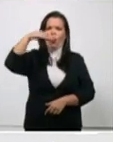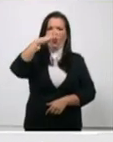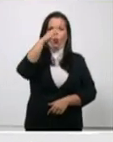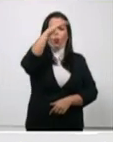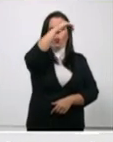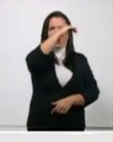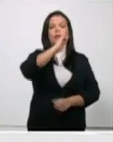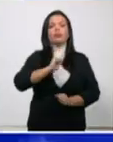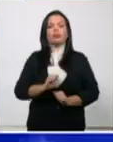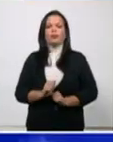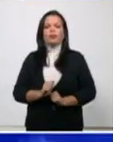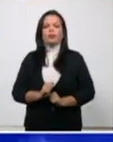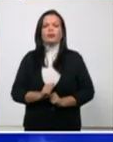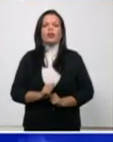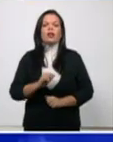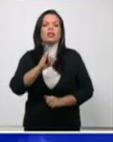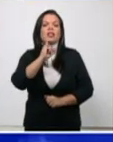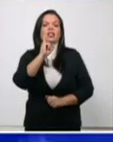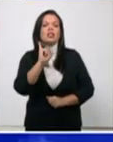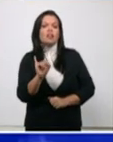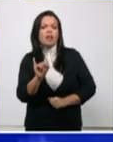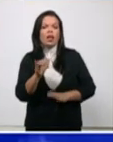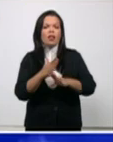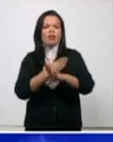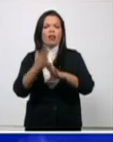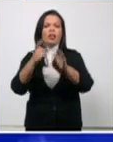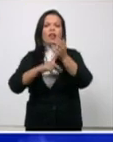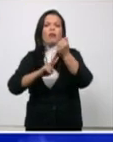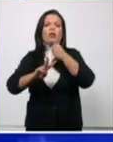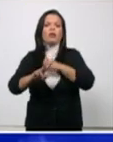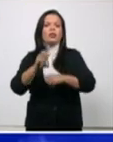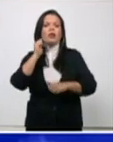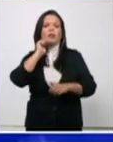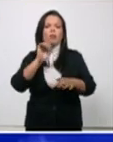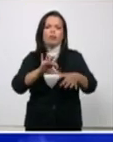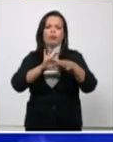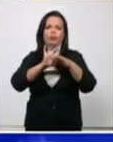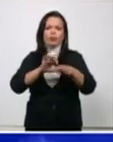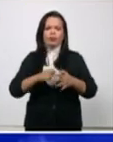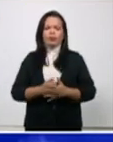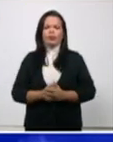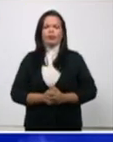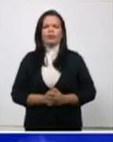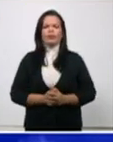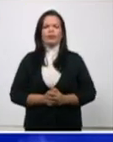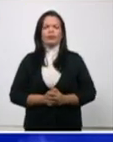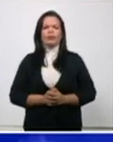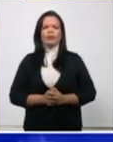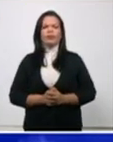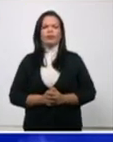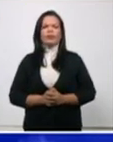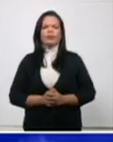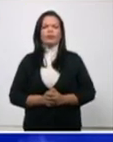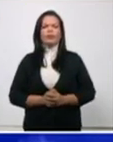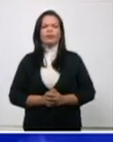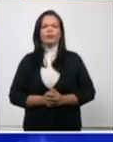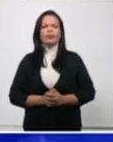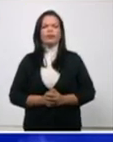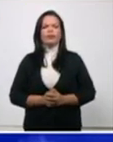de las seis provincias que encabezan la relación Pinar parece que va